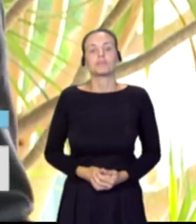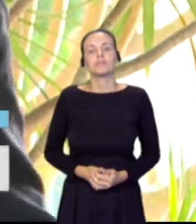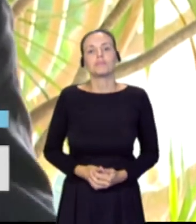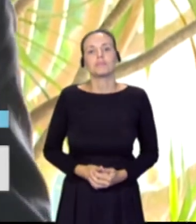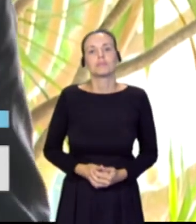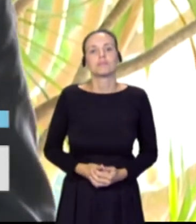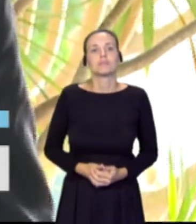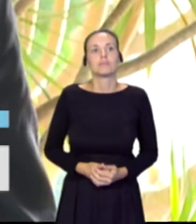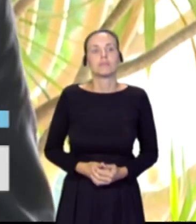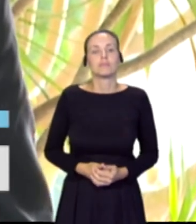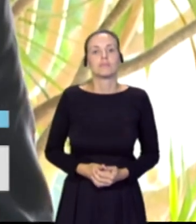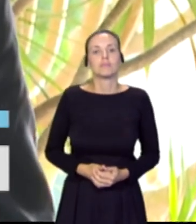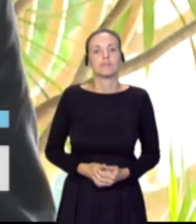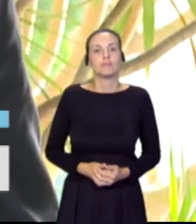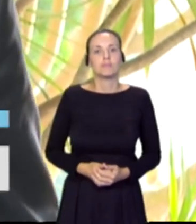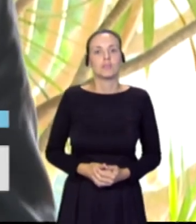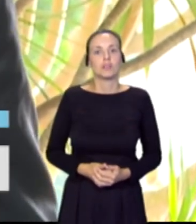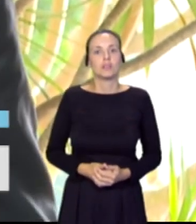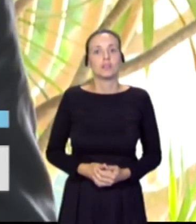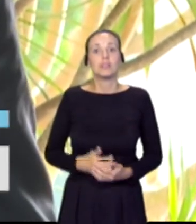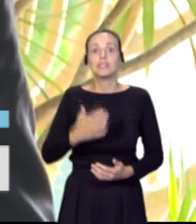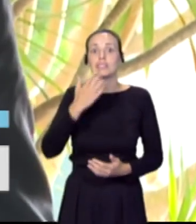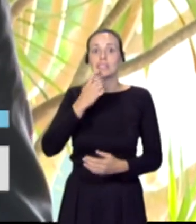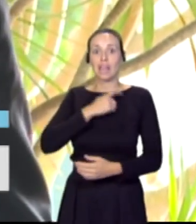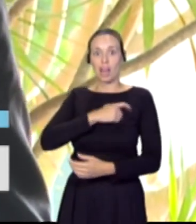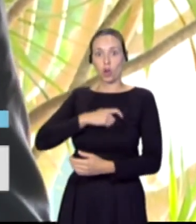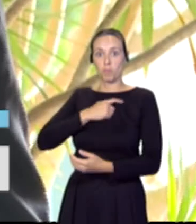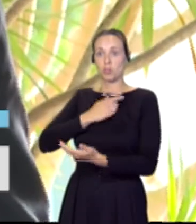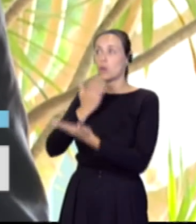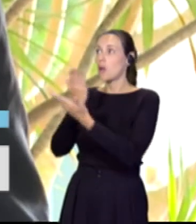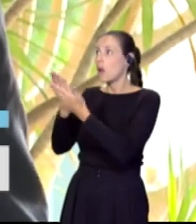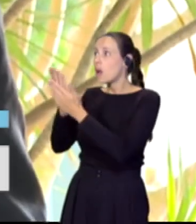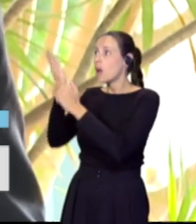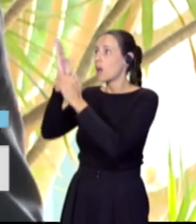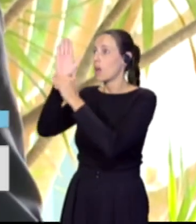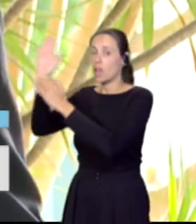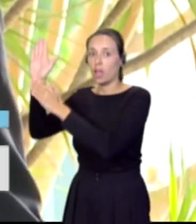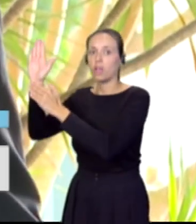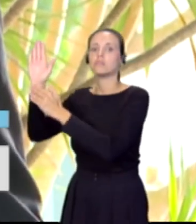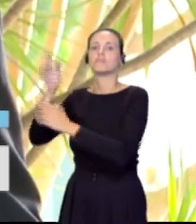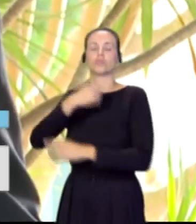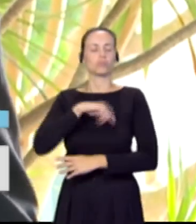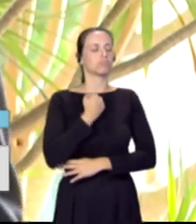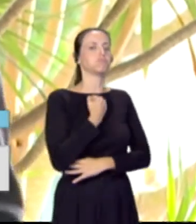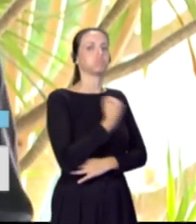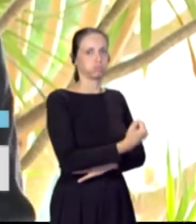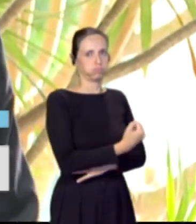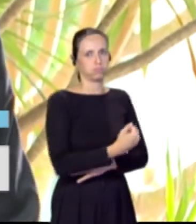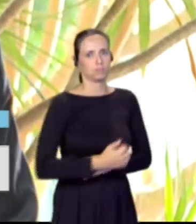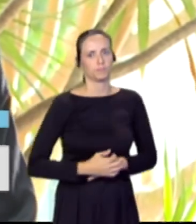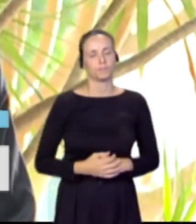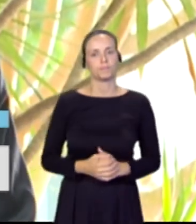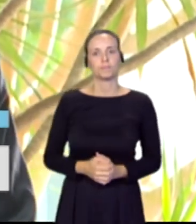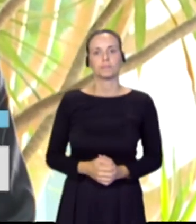a la comisión de este tipo, la apoyaremos. Y tengo,